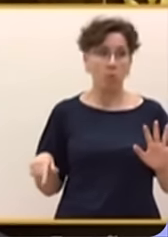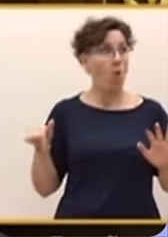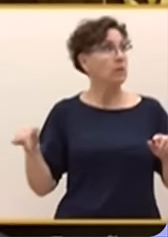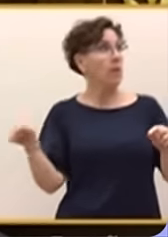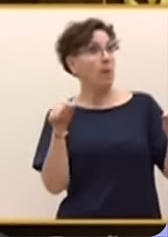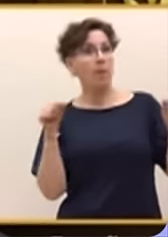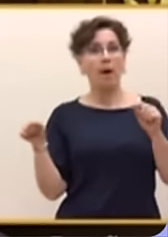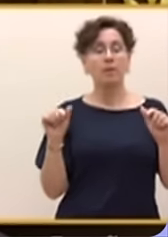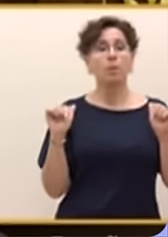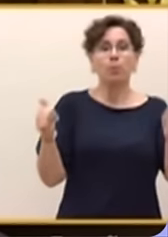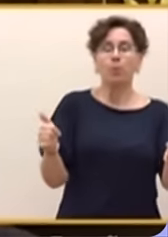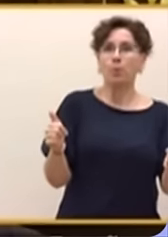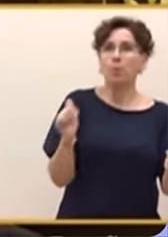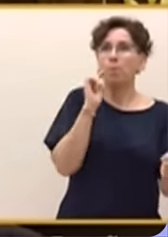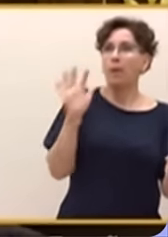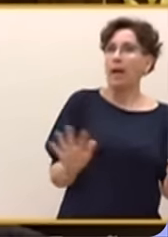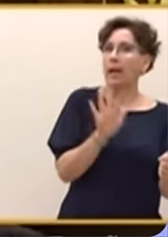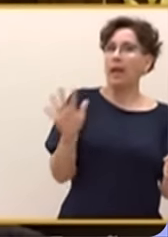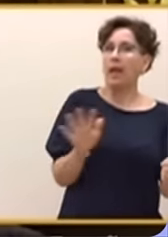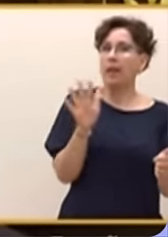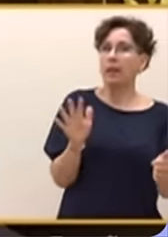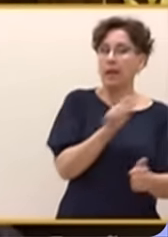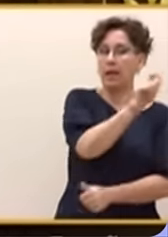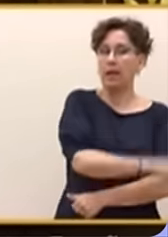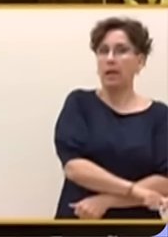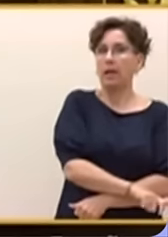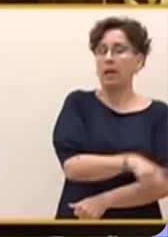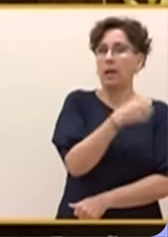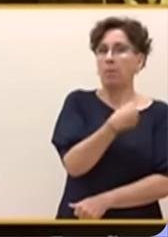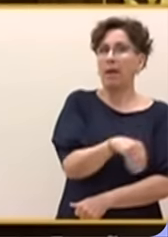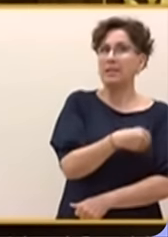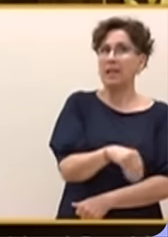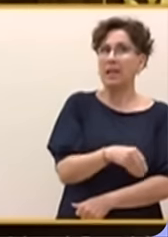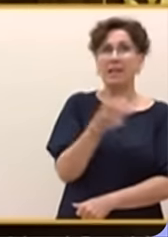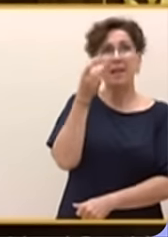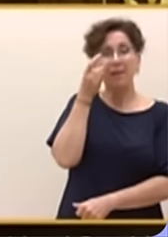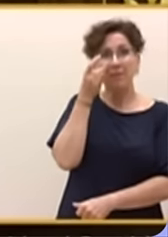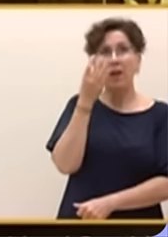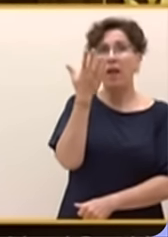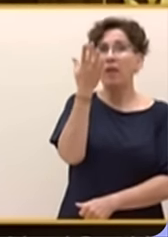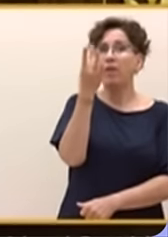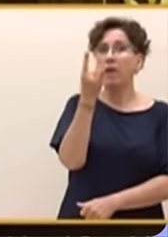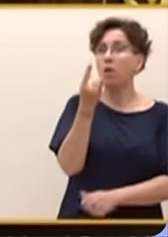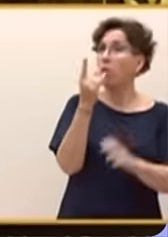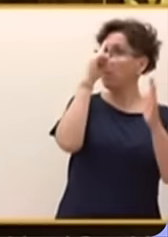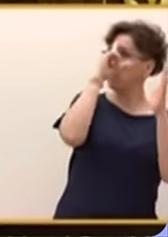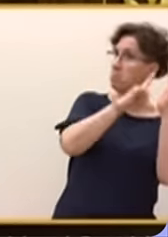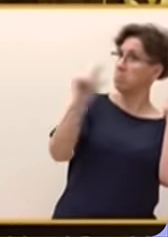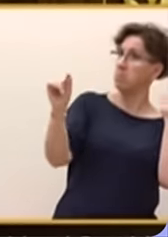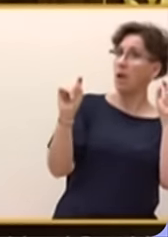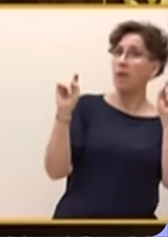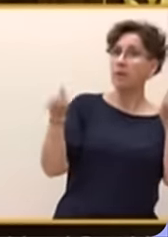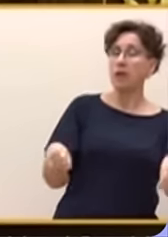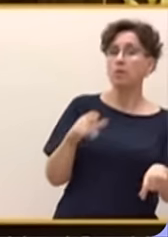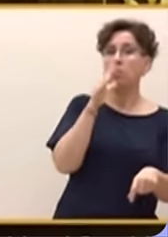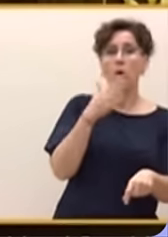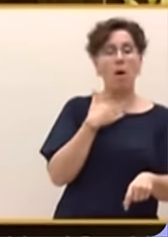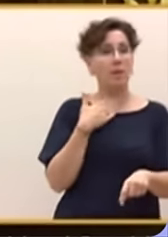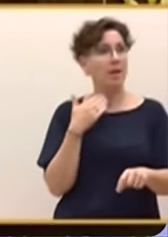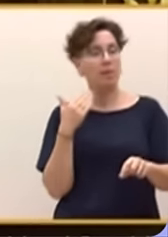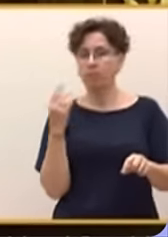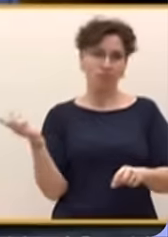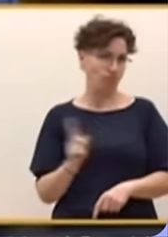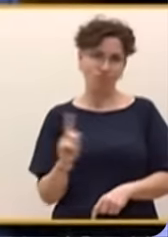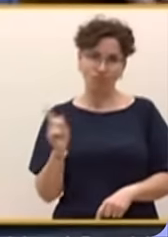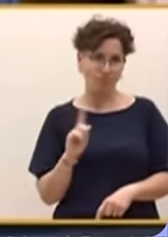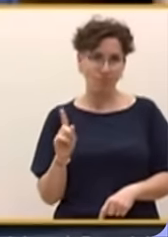si no hubiese ido el presidente del gobierno cinco días a descansar, caprichosamente. Tomando una decisión que